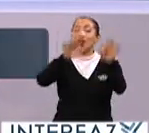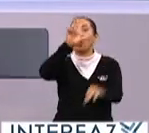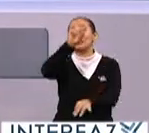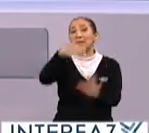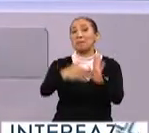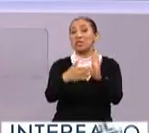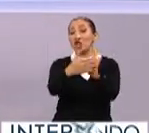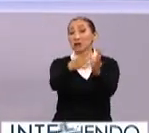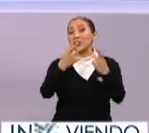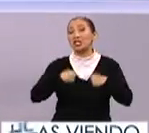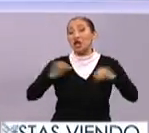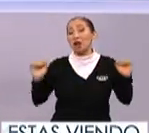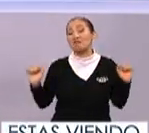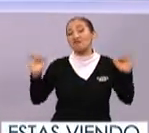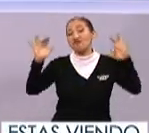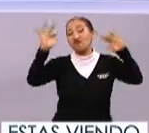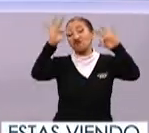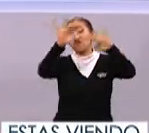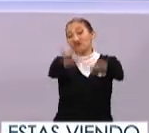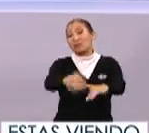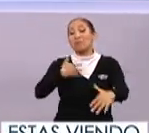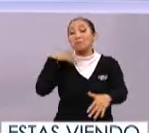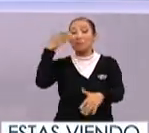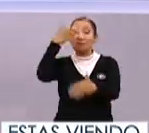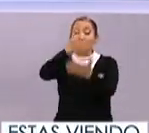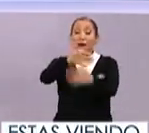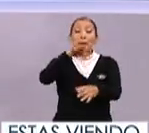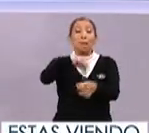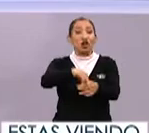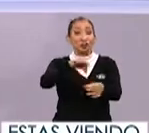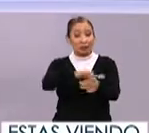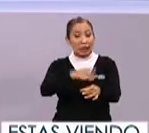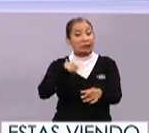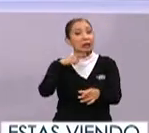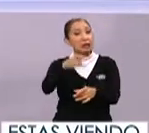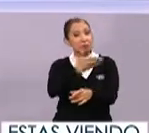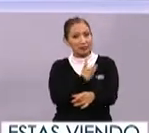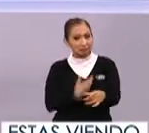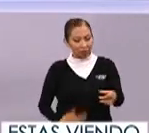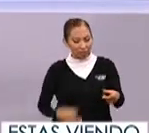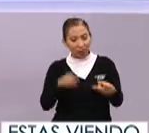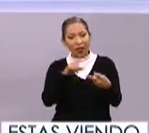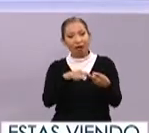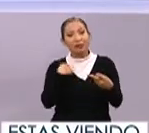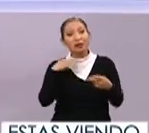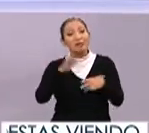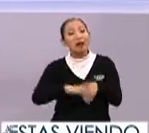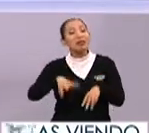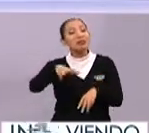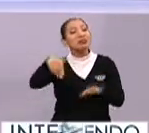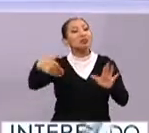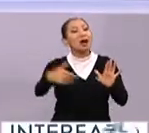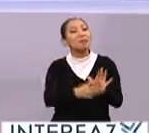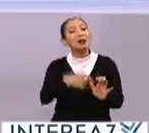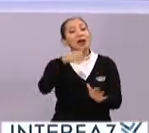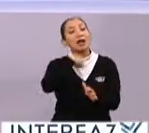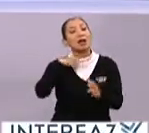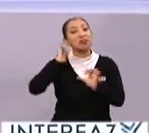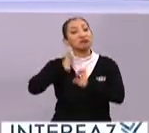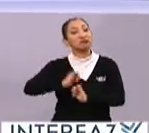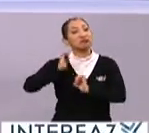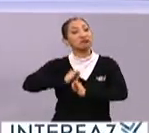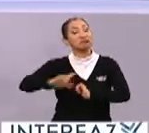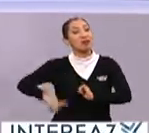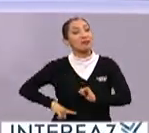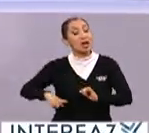80 millones de ciudadanos estamos llamados a acudir a las urnas. Estarán en juego la presidencia de la República y más de 18 mil puestos de elección